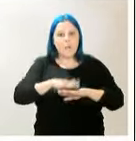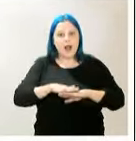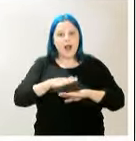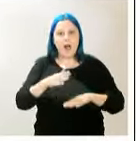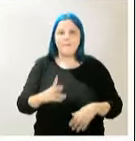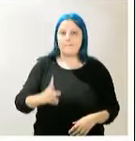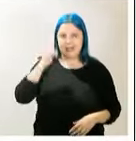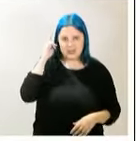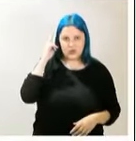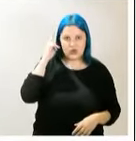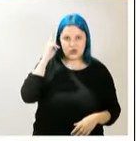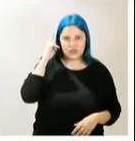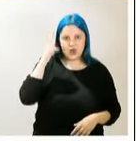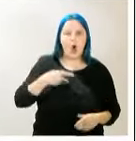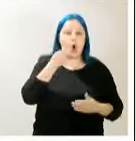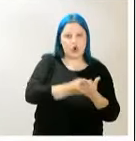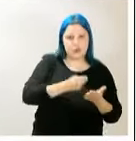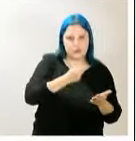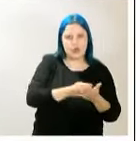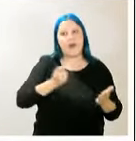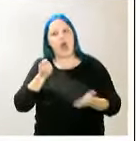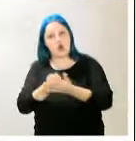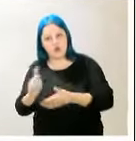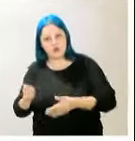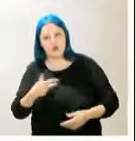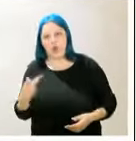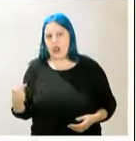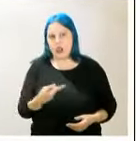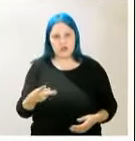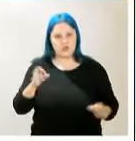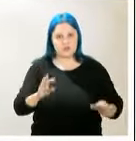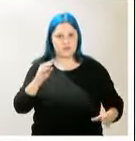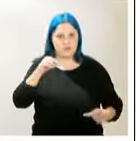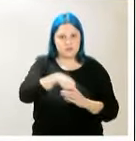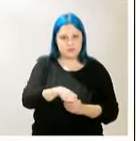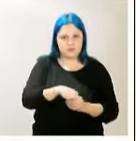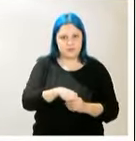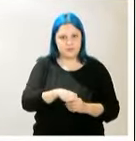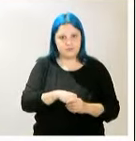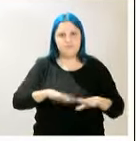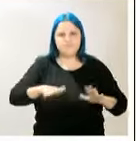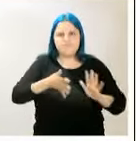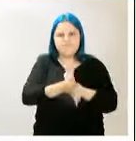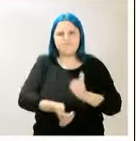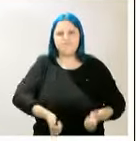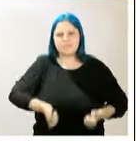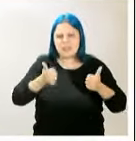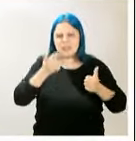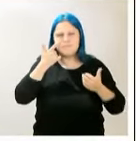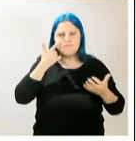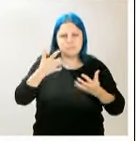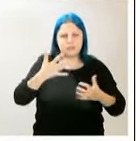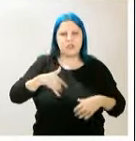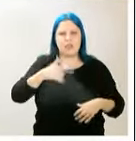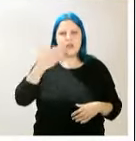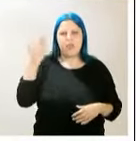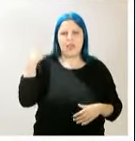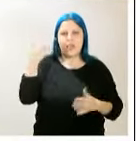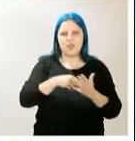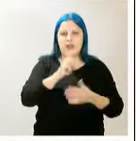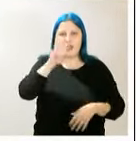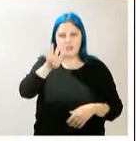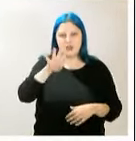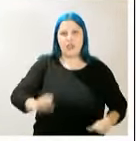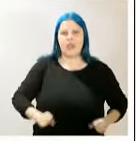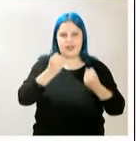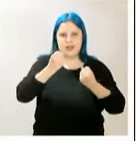contributivas como no contributivas. Pero es que lo más significativo es que, cuando se habían ya cerrado la mayor parte de los rescates en el 2014, los